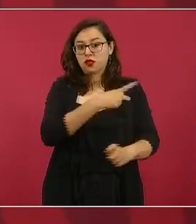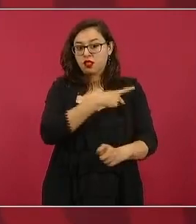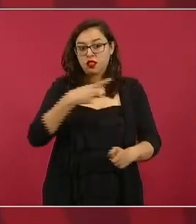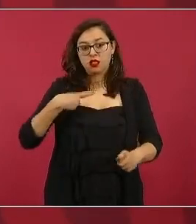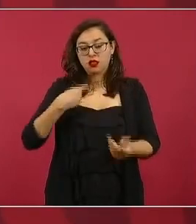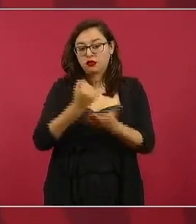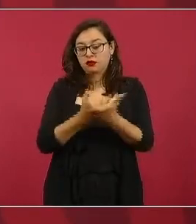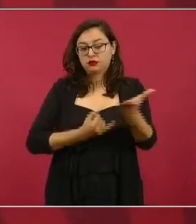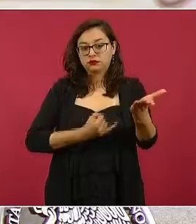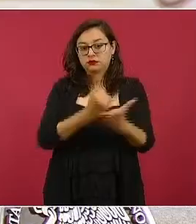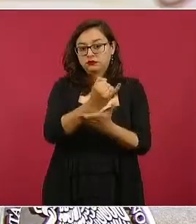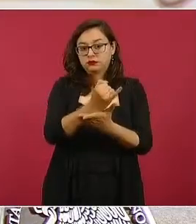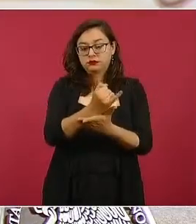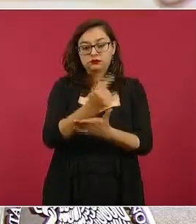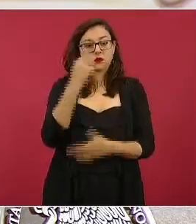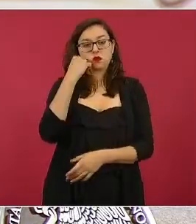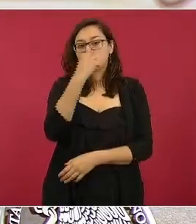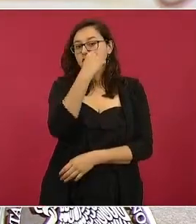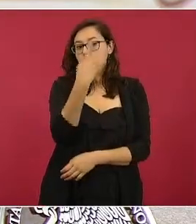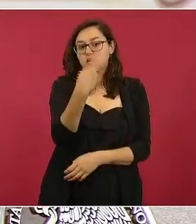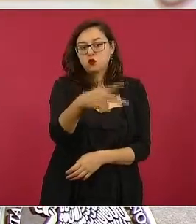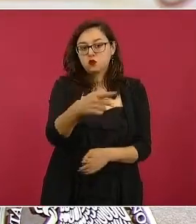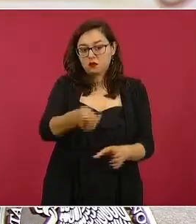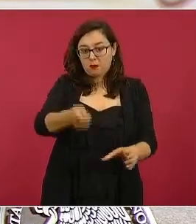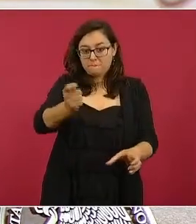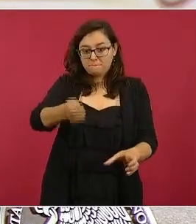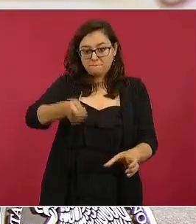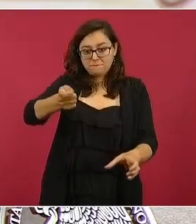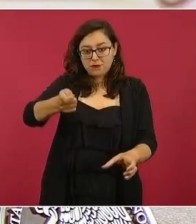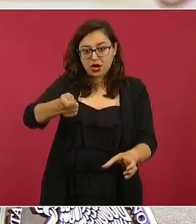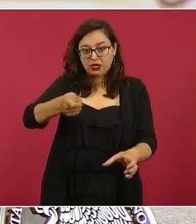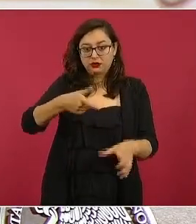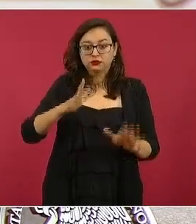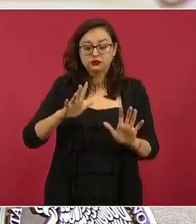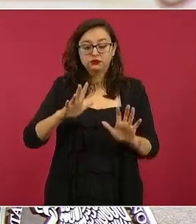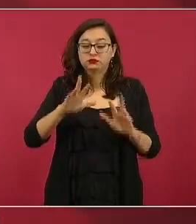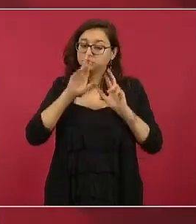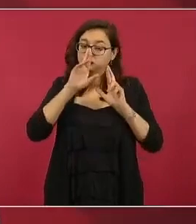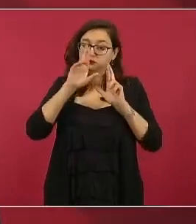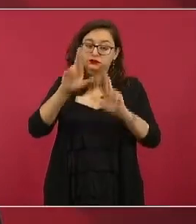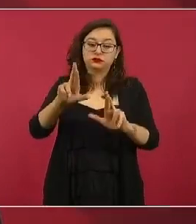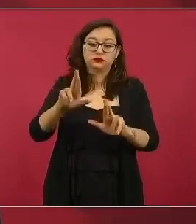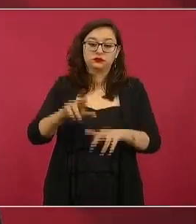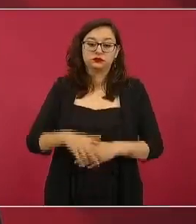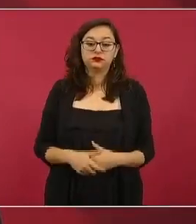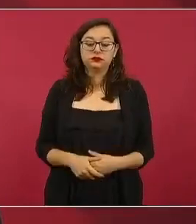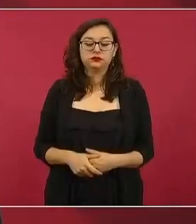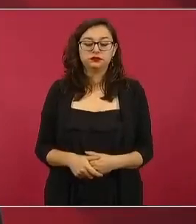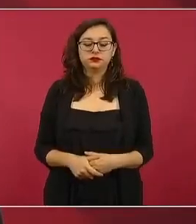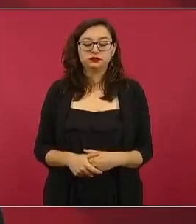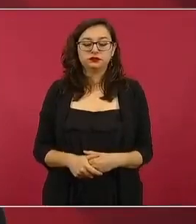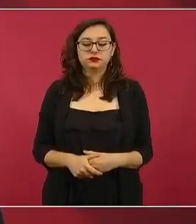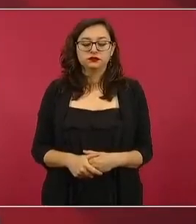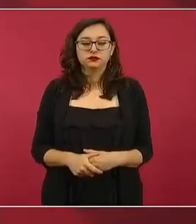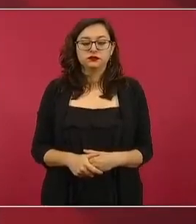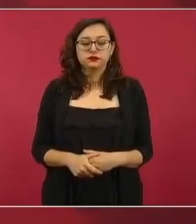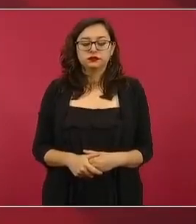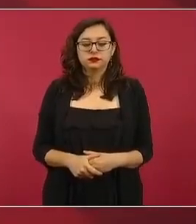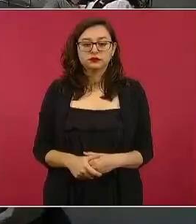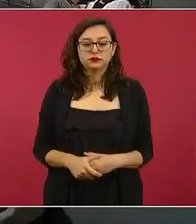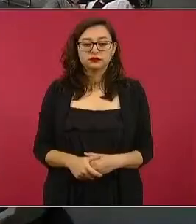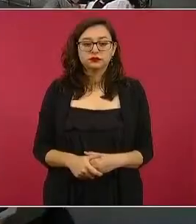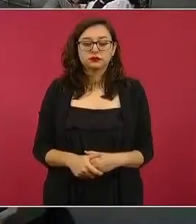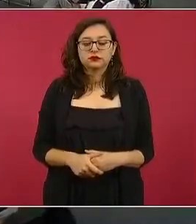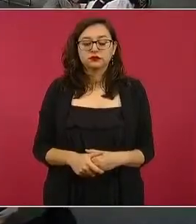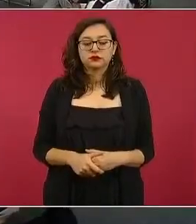actúen con libertad y resuelvan y lo demás